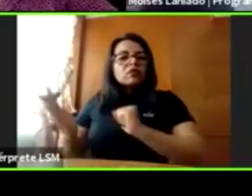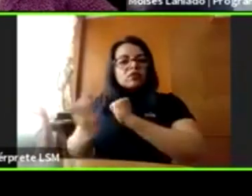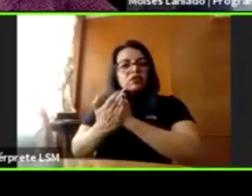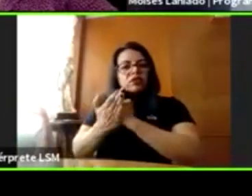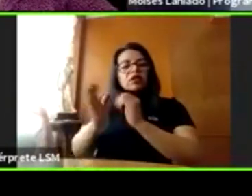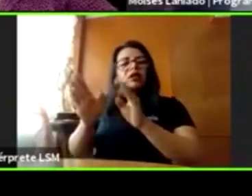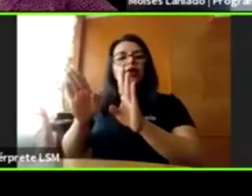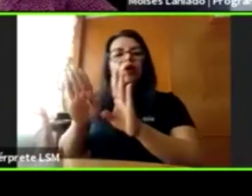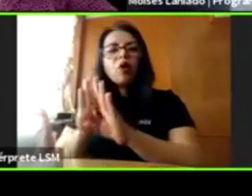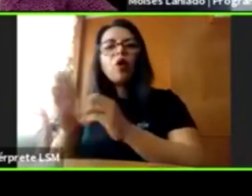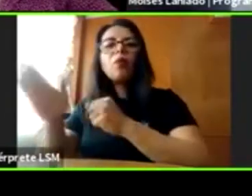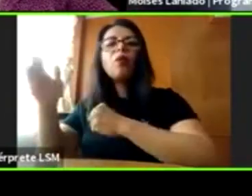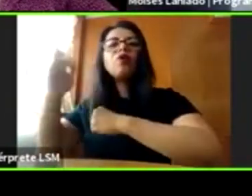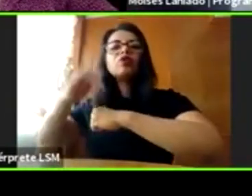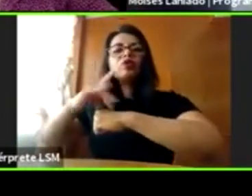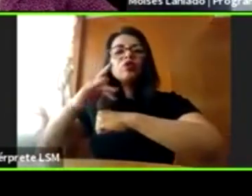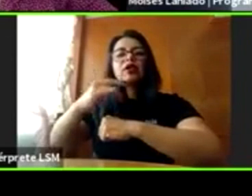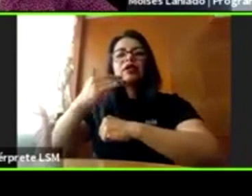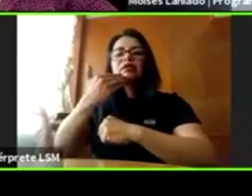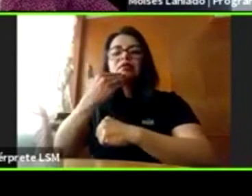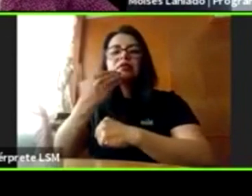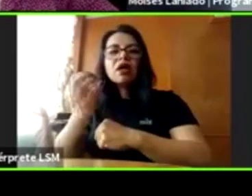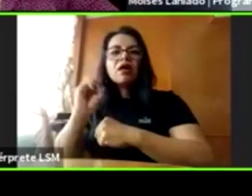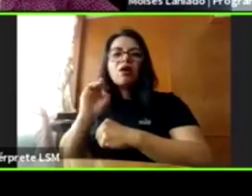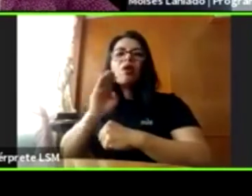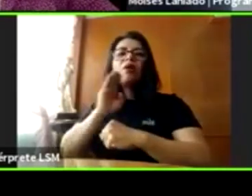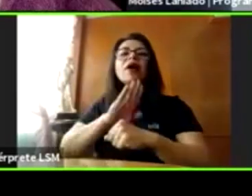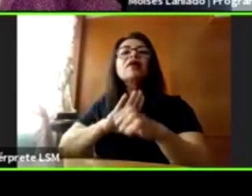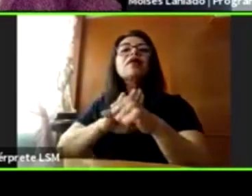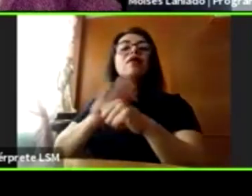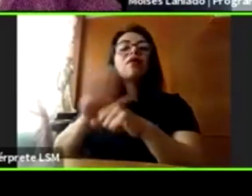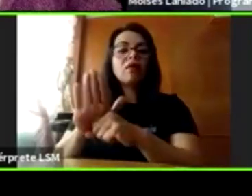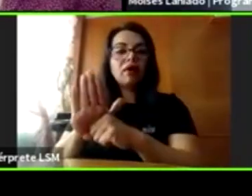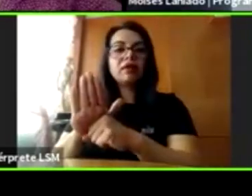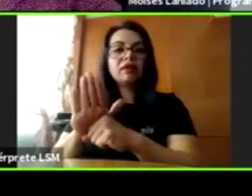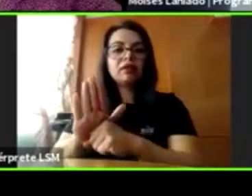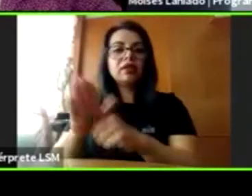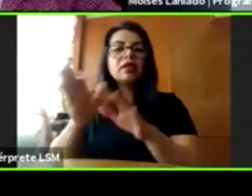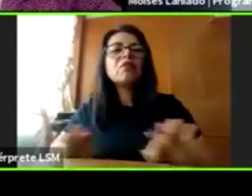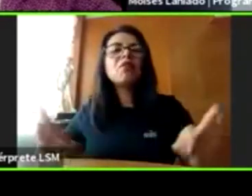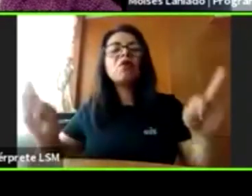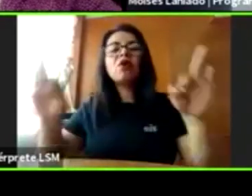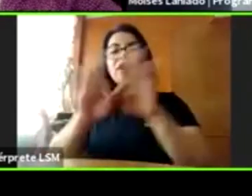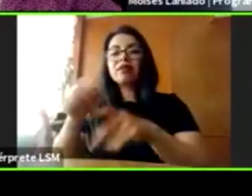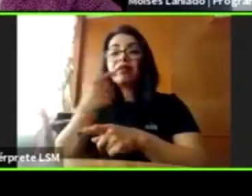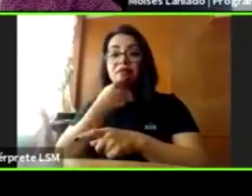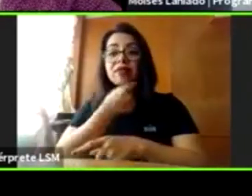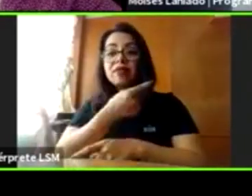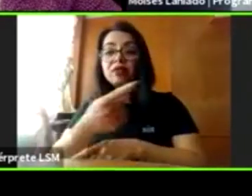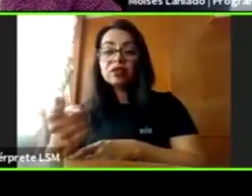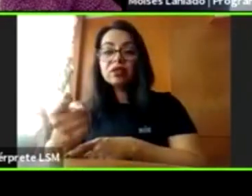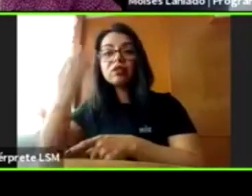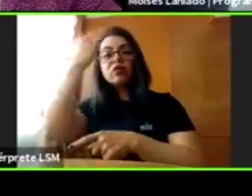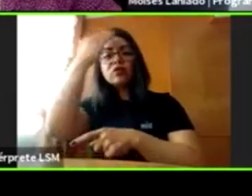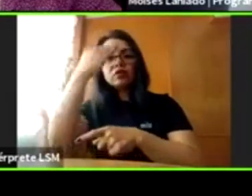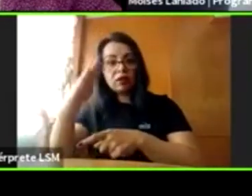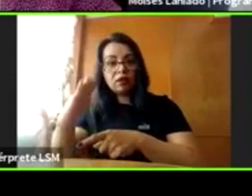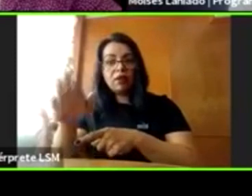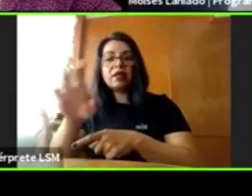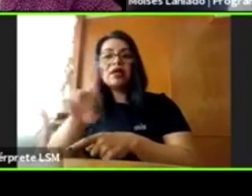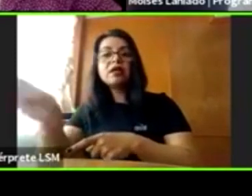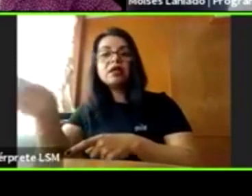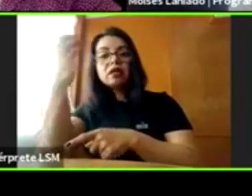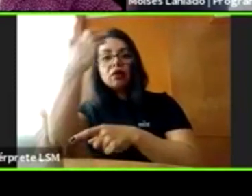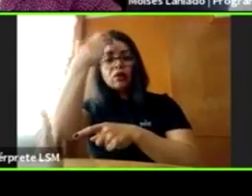dijo Rosario, lo muy importante es que sepan reconocer quién es un adulto de confianza, un